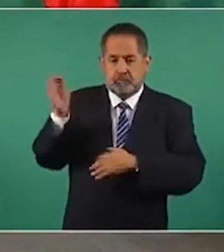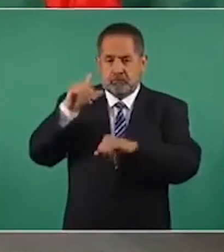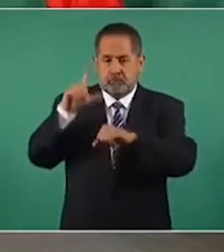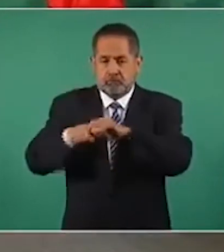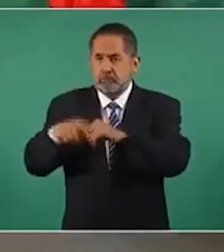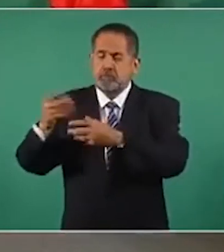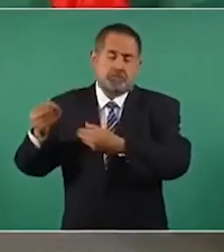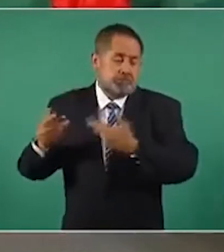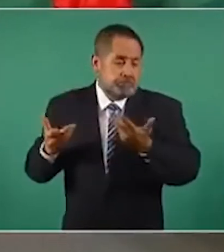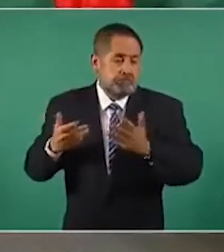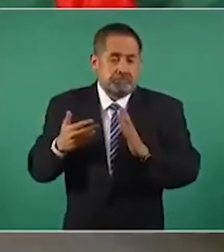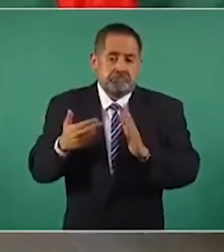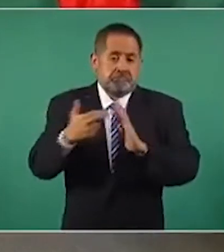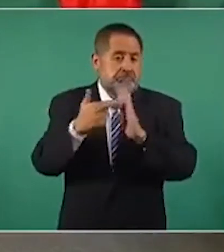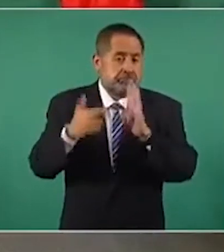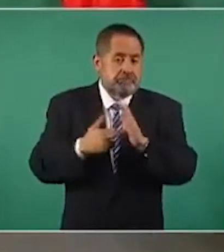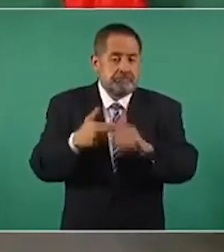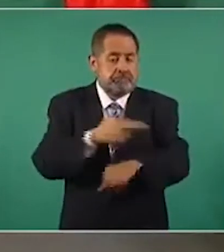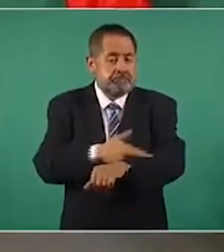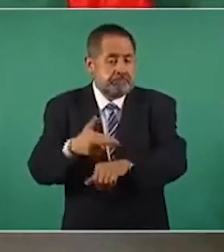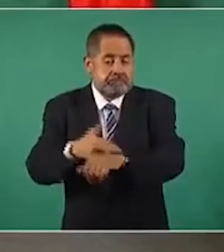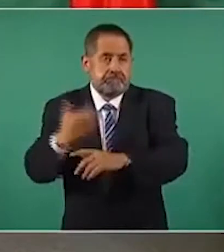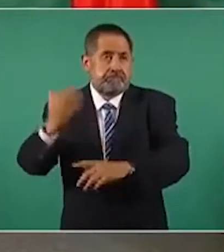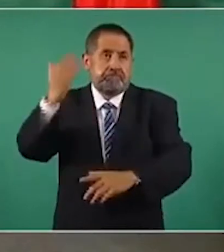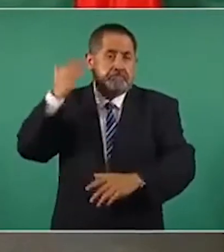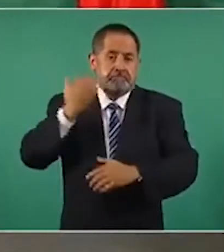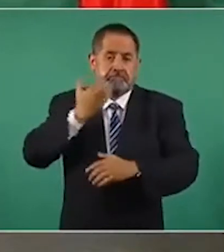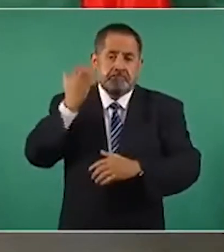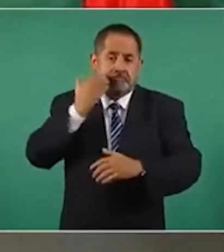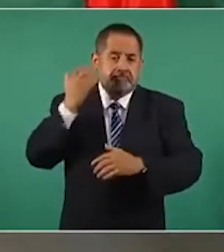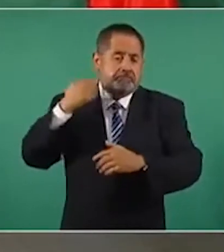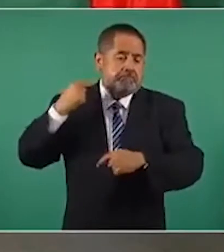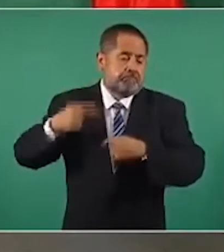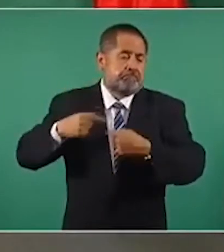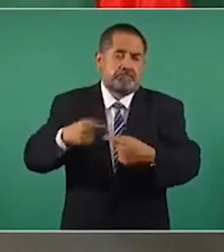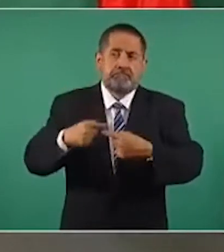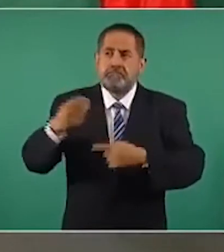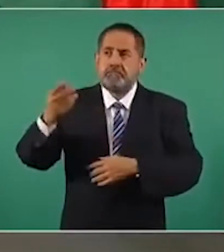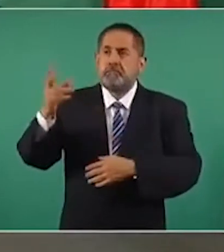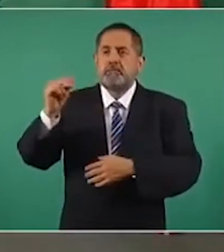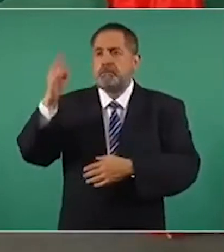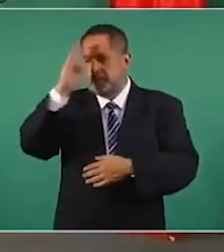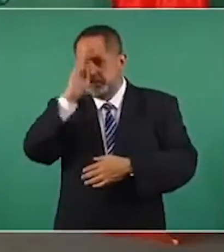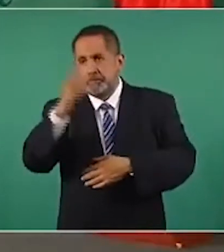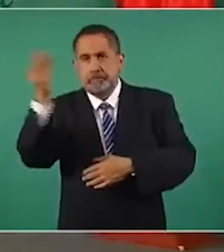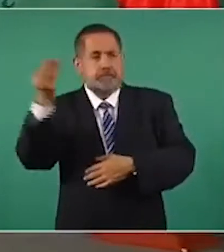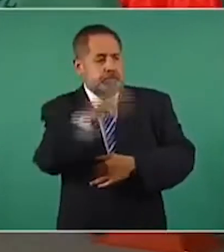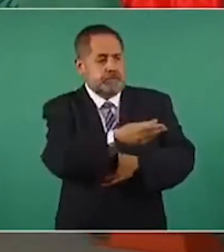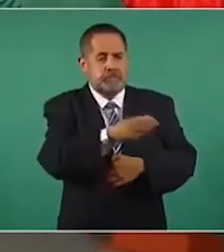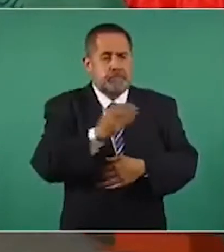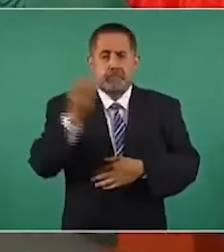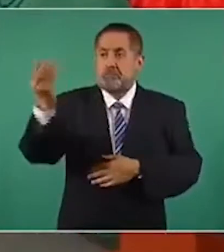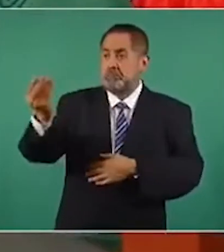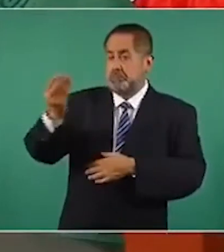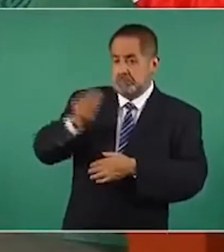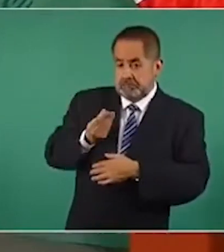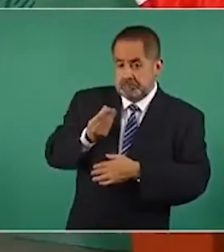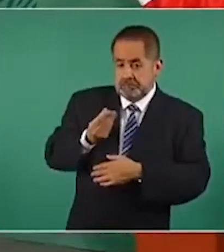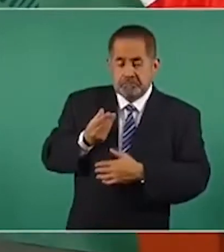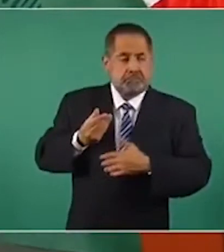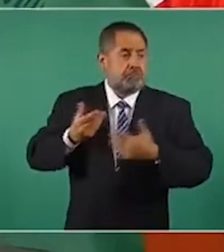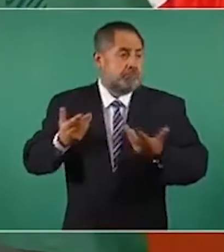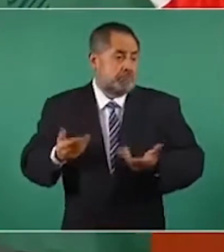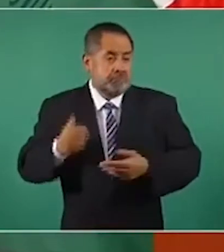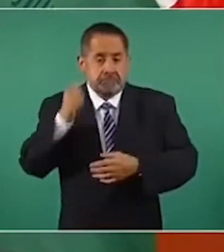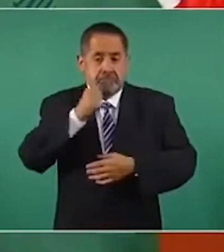mecanismos que se han establecido, los fondos los maneja o